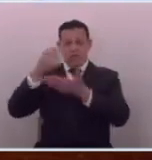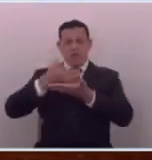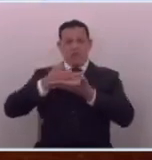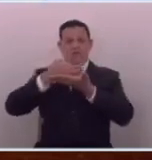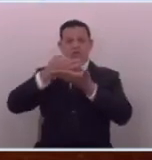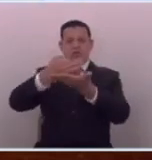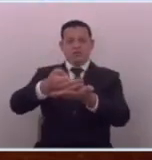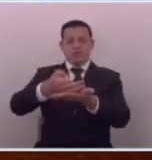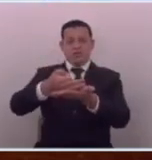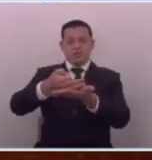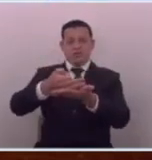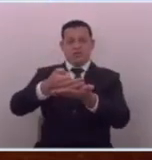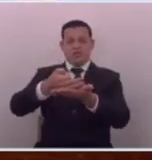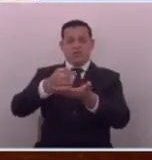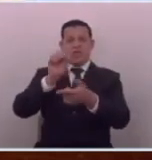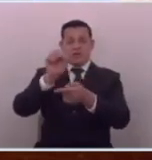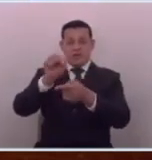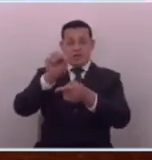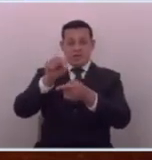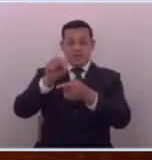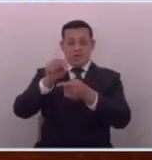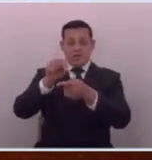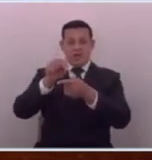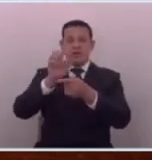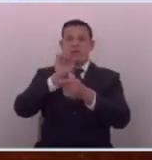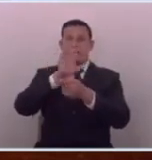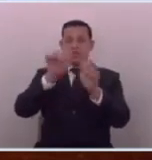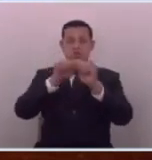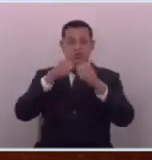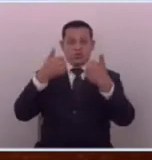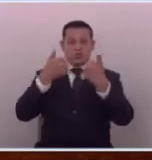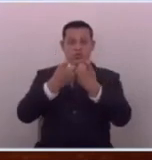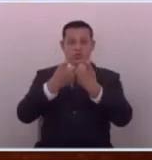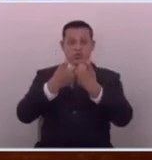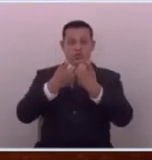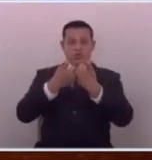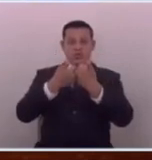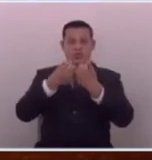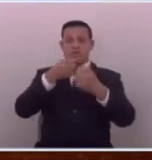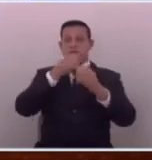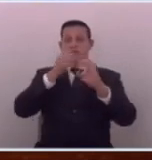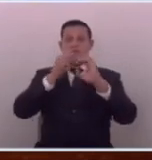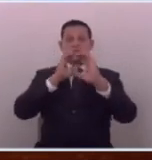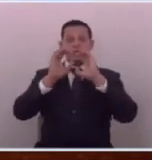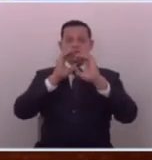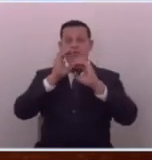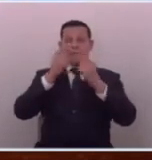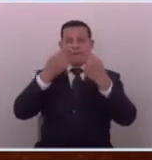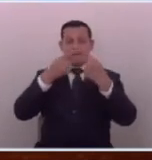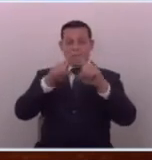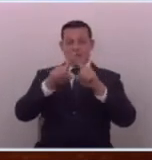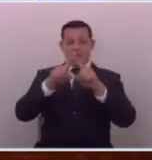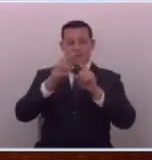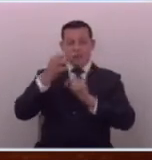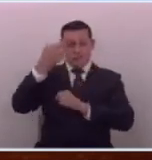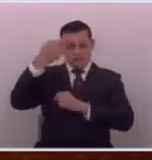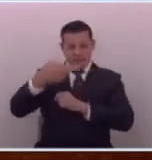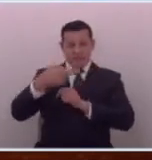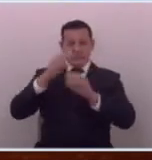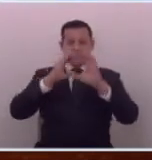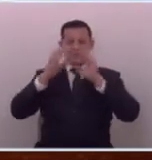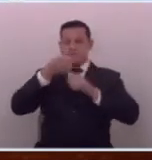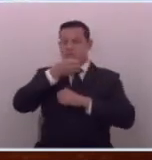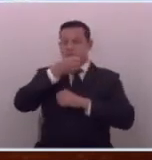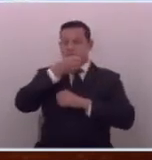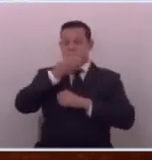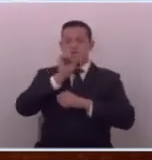financiistas y ellos se autoproclaman Sociedad Interamericana pero miren los periodistas y la gente que